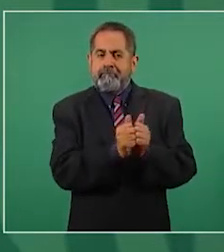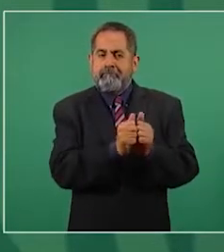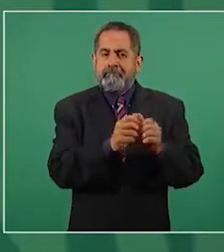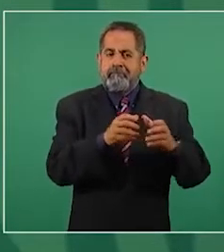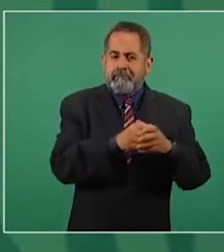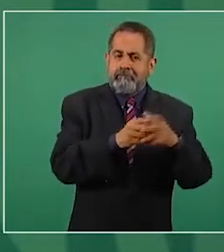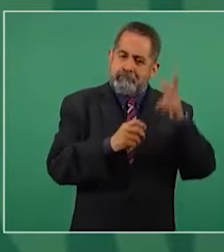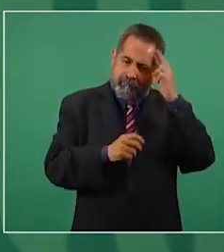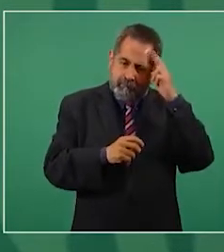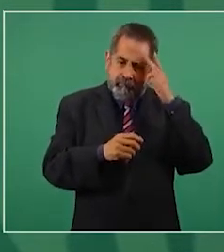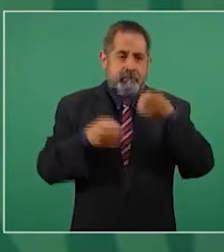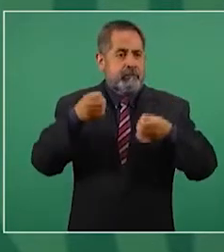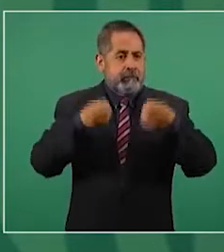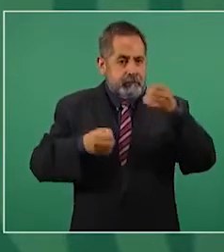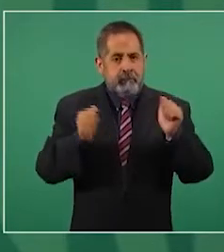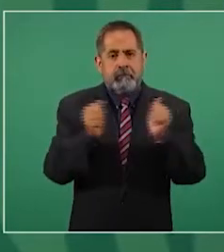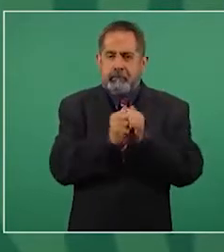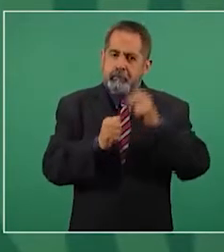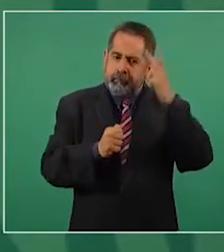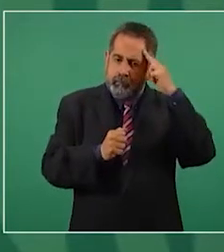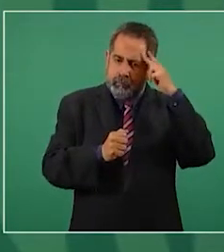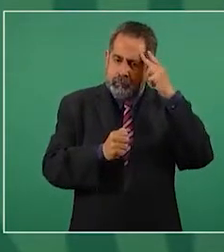jueces del porfiriato,